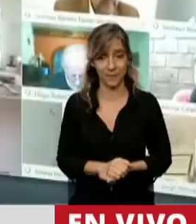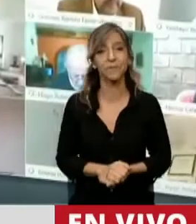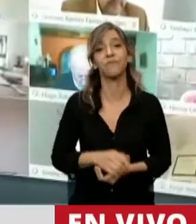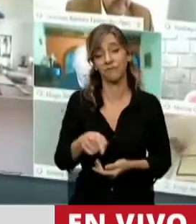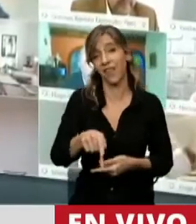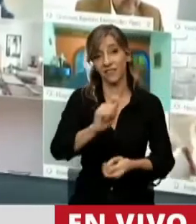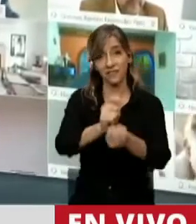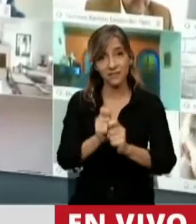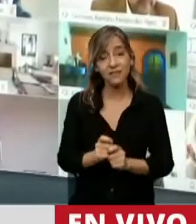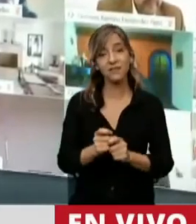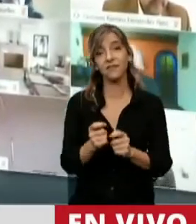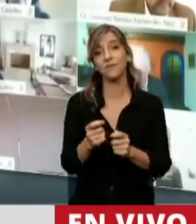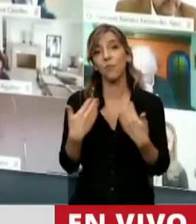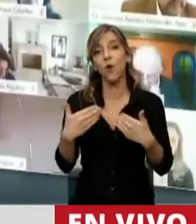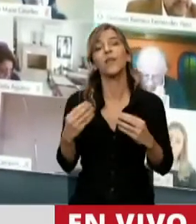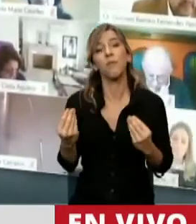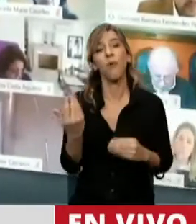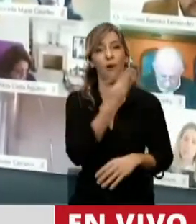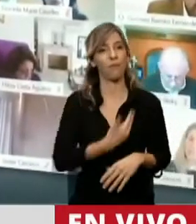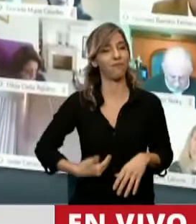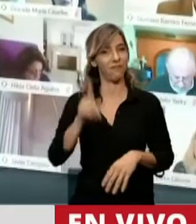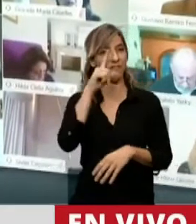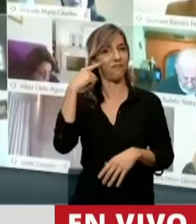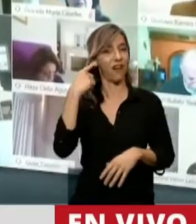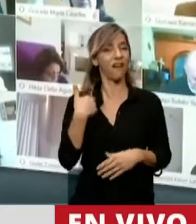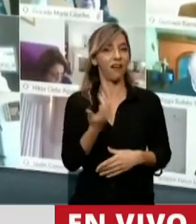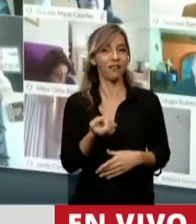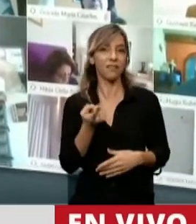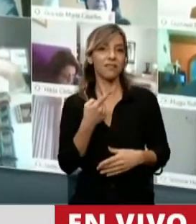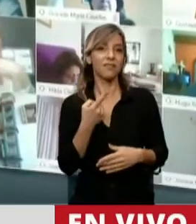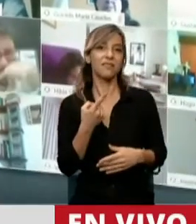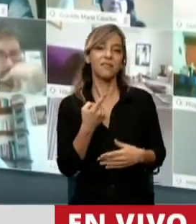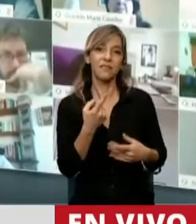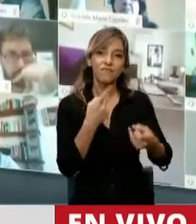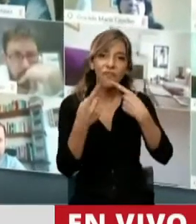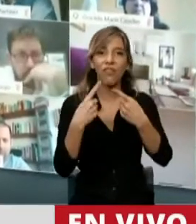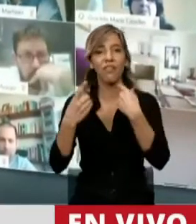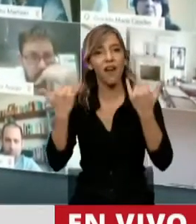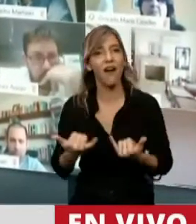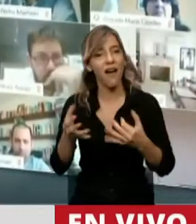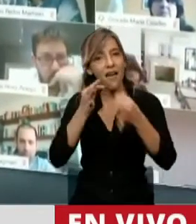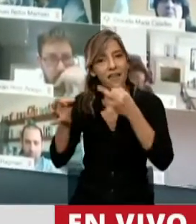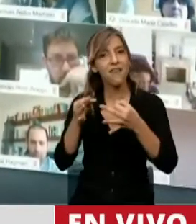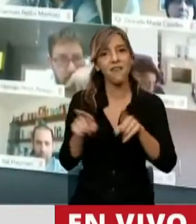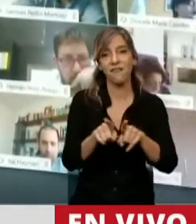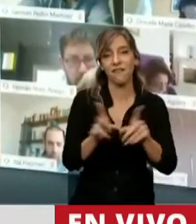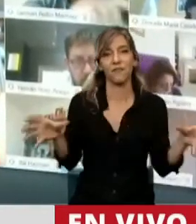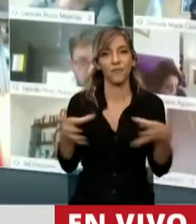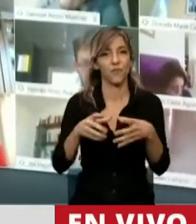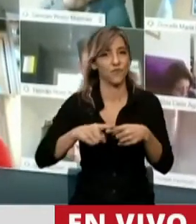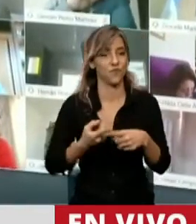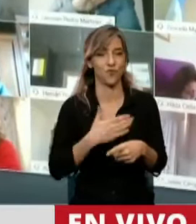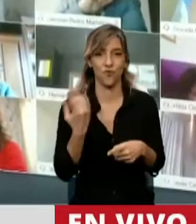porque tenemos un presidente con el reto que reclama el diálogo, pero también lo practica. Lo mismo que nuestro bloque, en cabeza de usted, señor